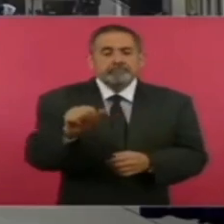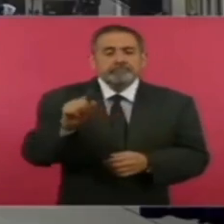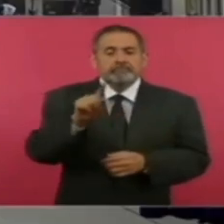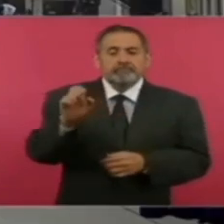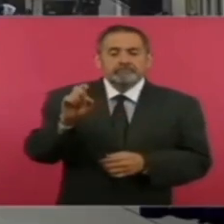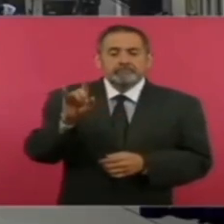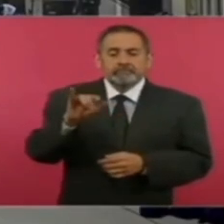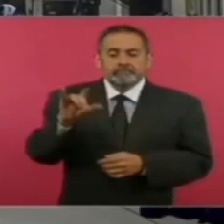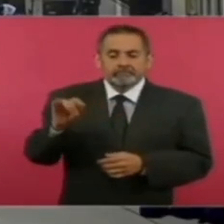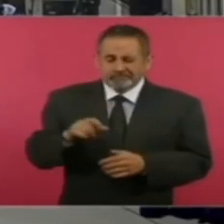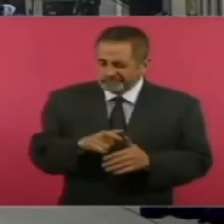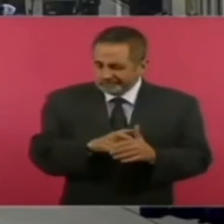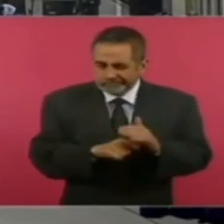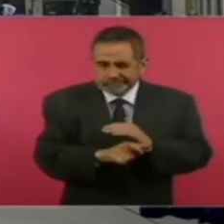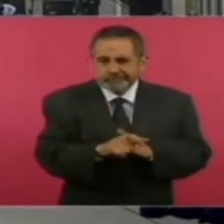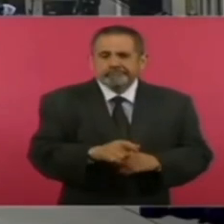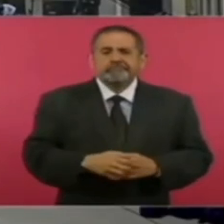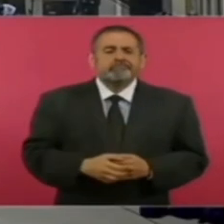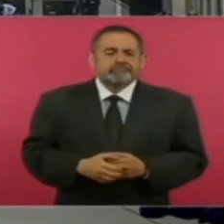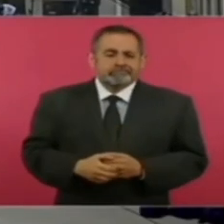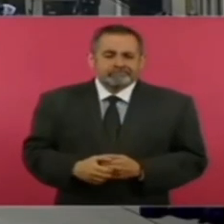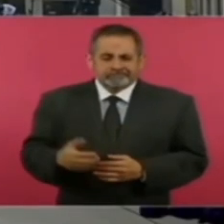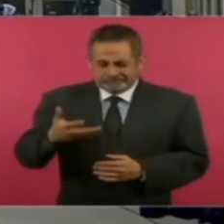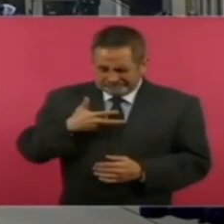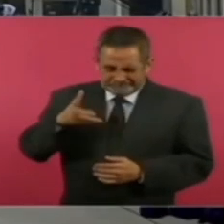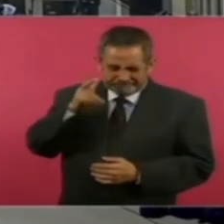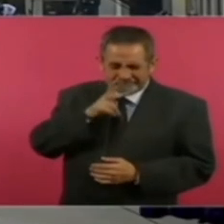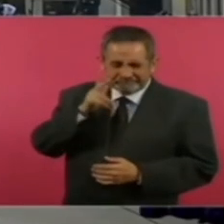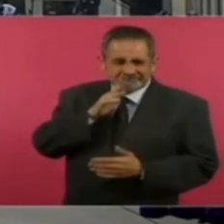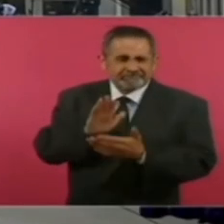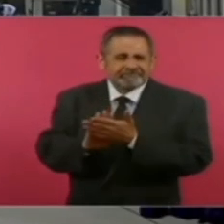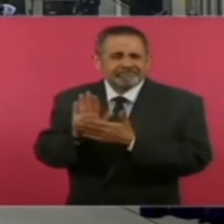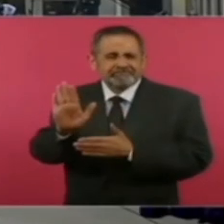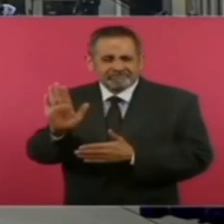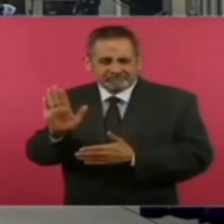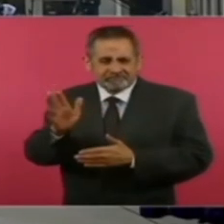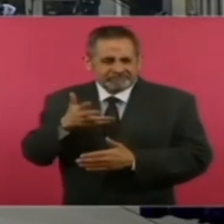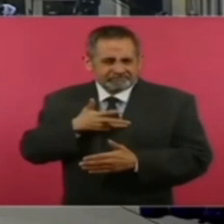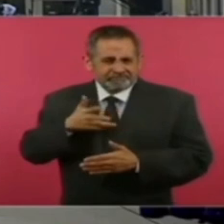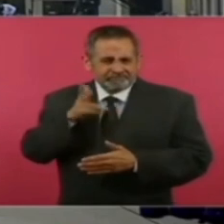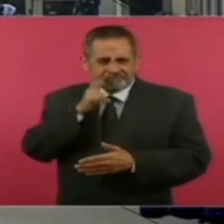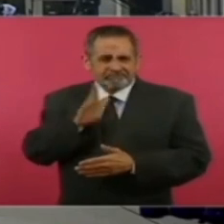tengo las pruebas de lo que estoy diciendo